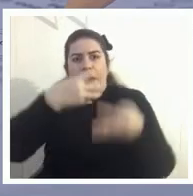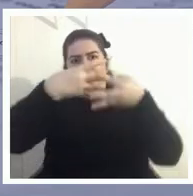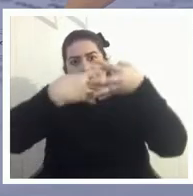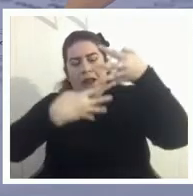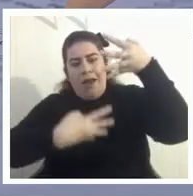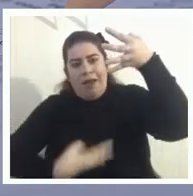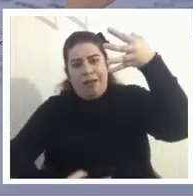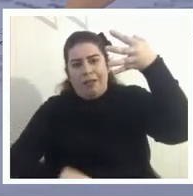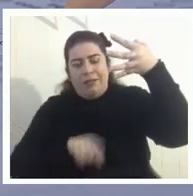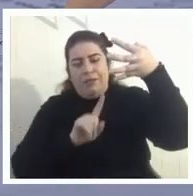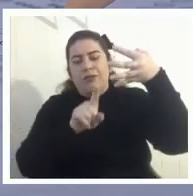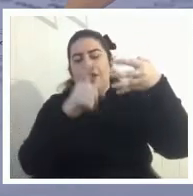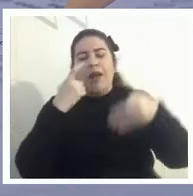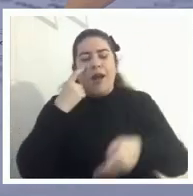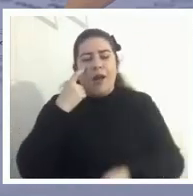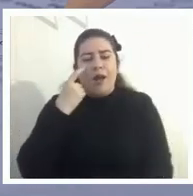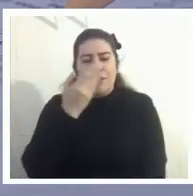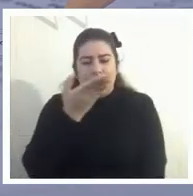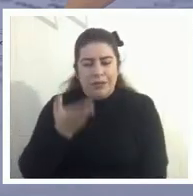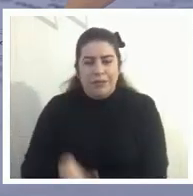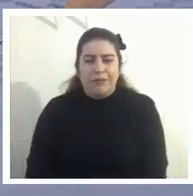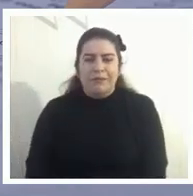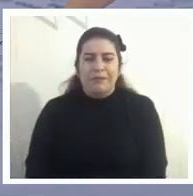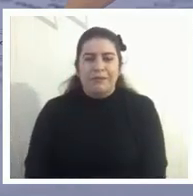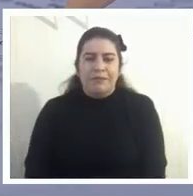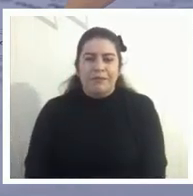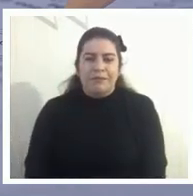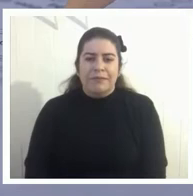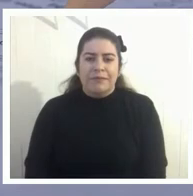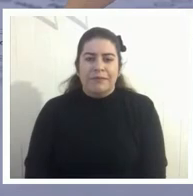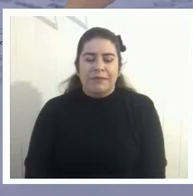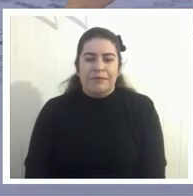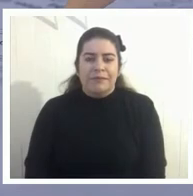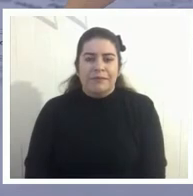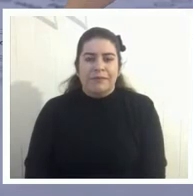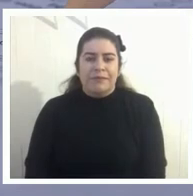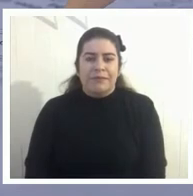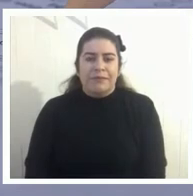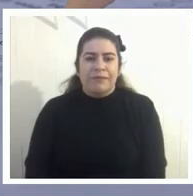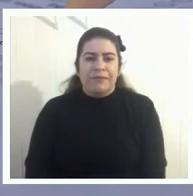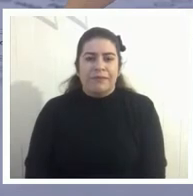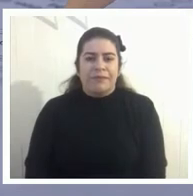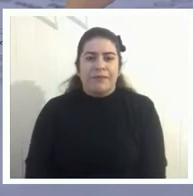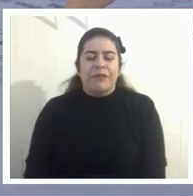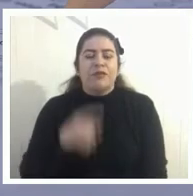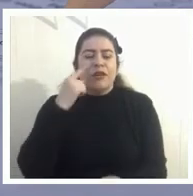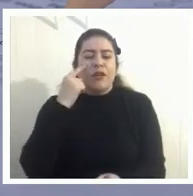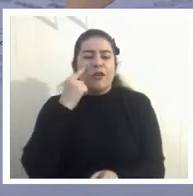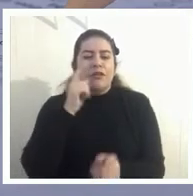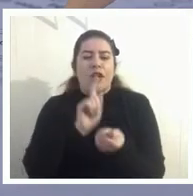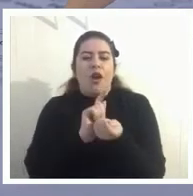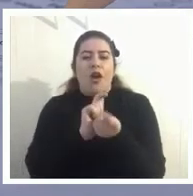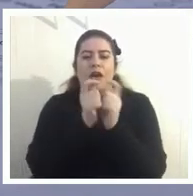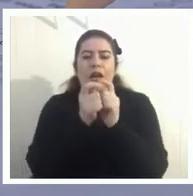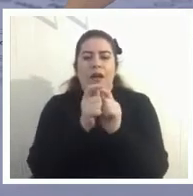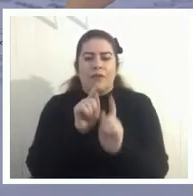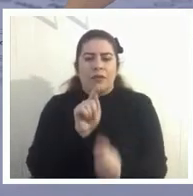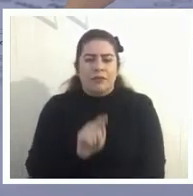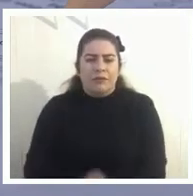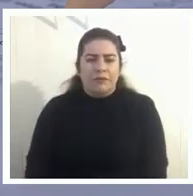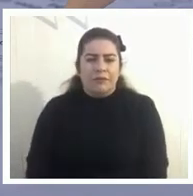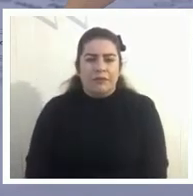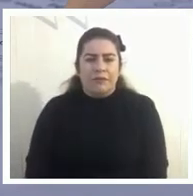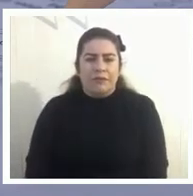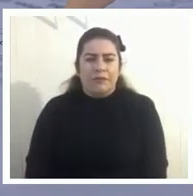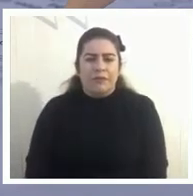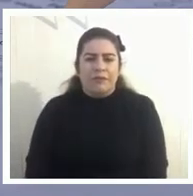familiarizados con esto pero están familiarizados con los cambios que hemos visto cierto en el mercado así que a través de esto